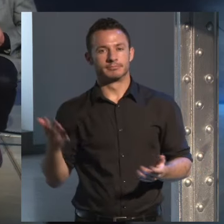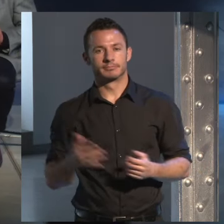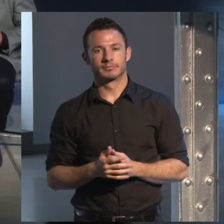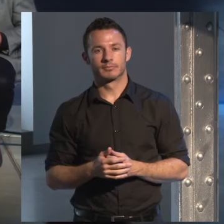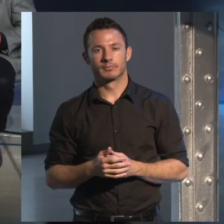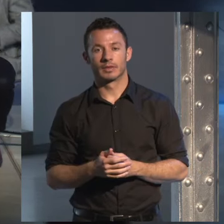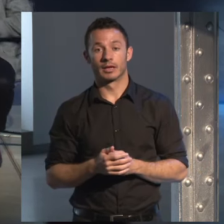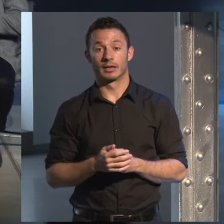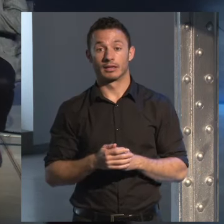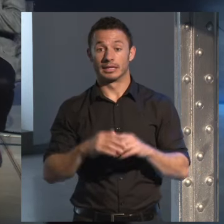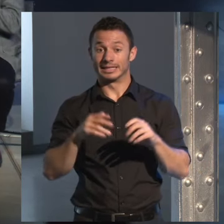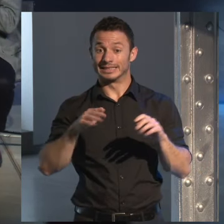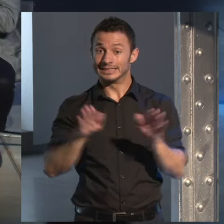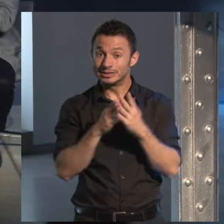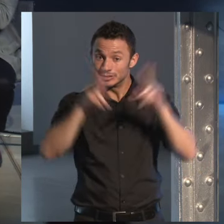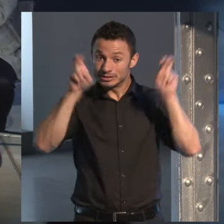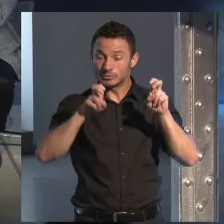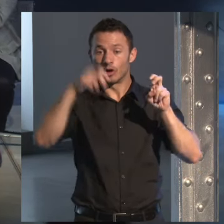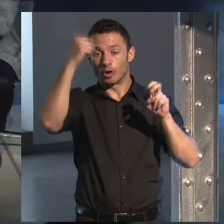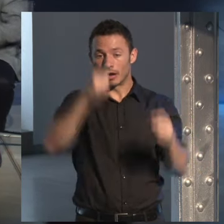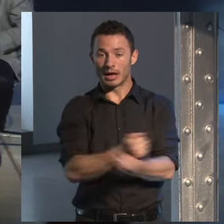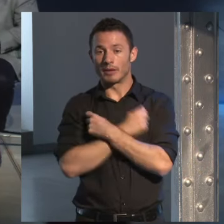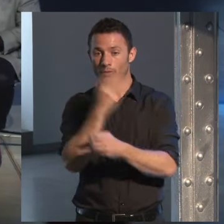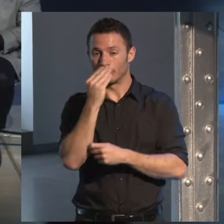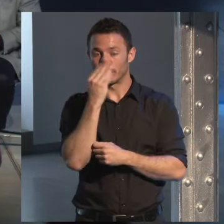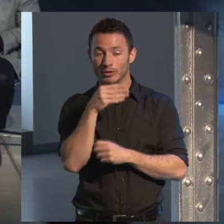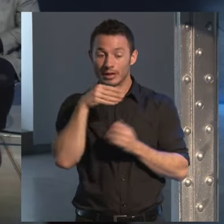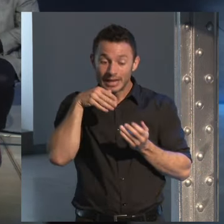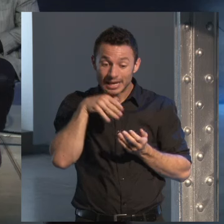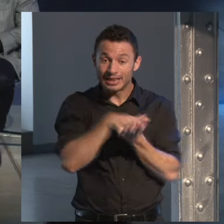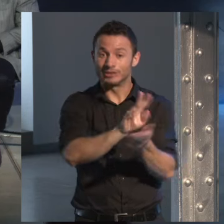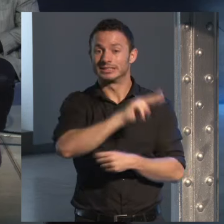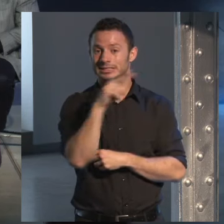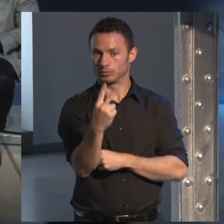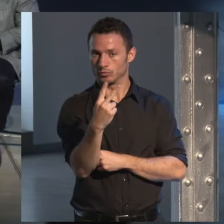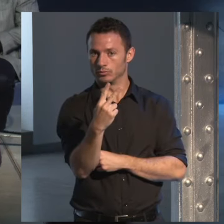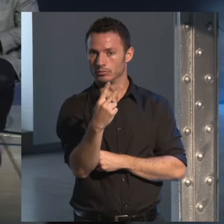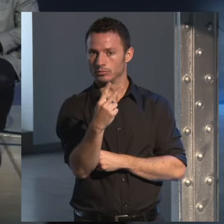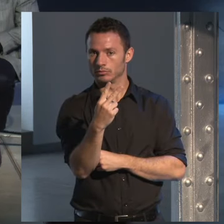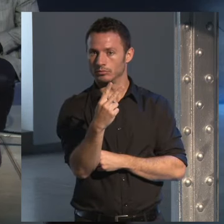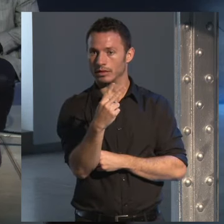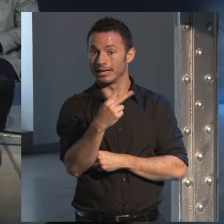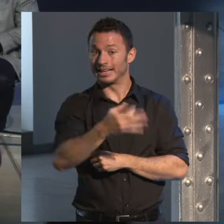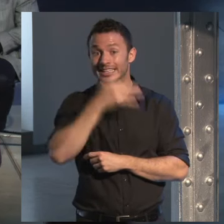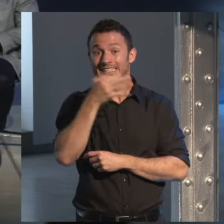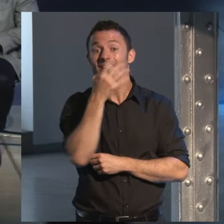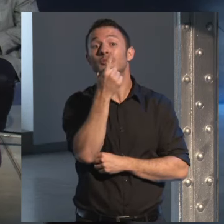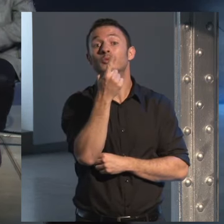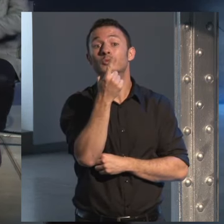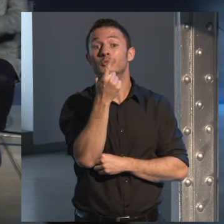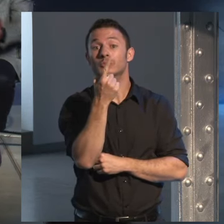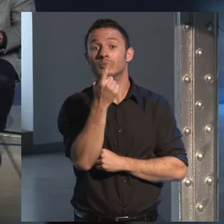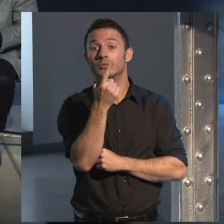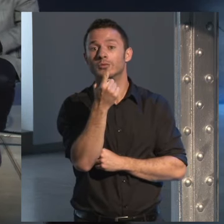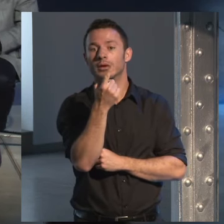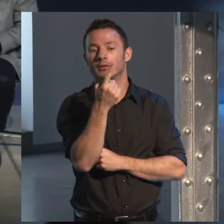del hombre que amaba a los perros la reedición se hizo una segunda edición la reedición en una tarde en